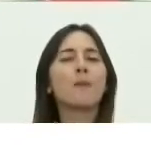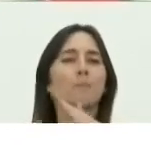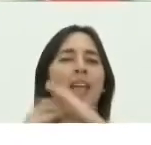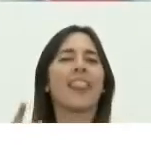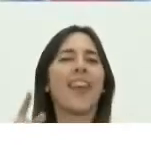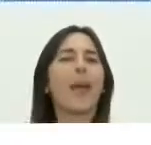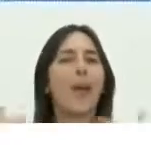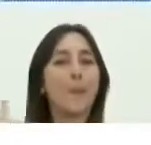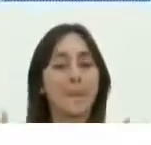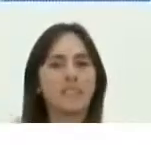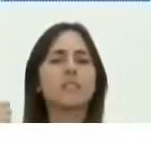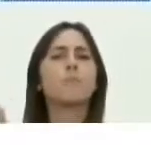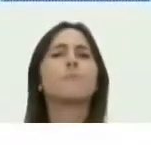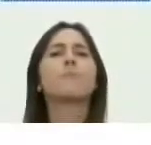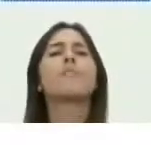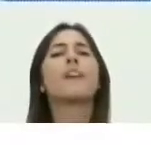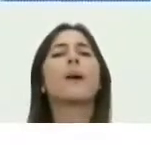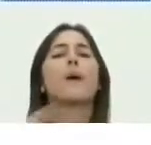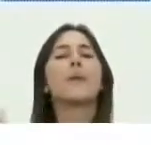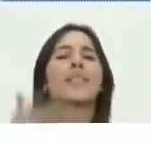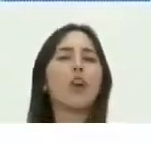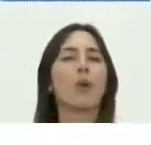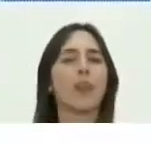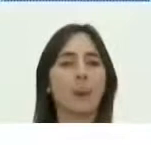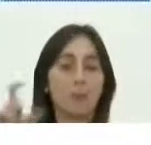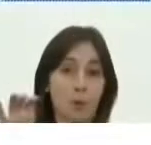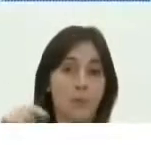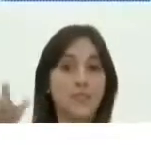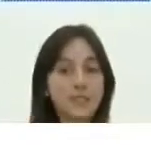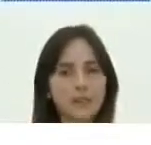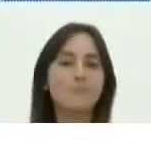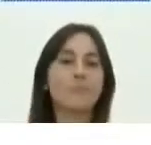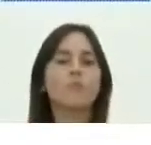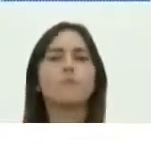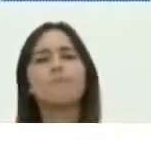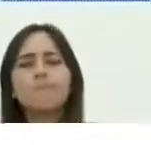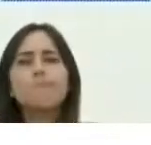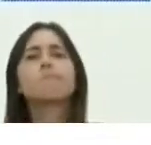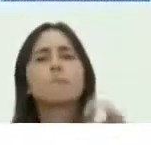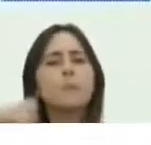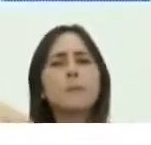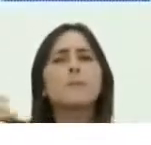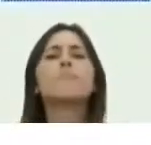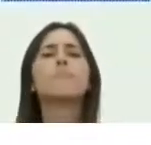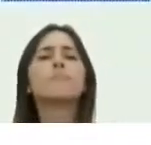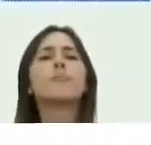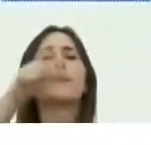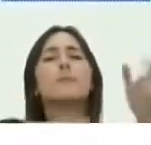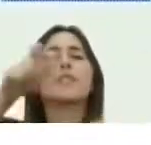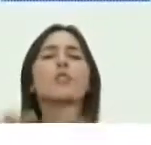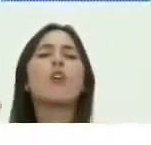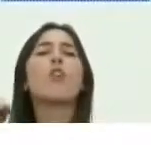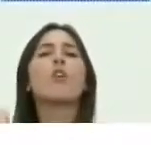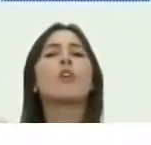presidido en este caso por la señora Vicegobernadora de la provincia, en la cual estuvieron presentes los distintos integrantes